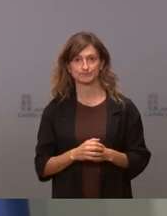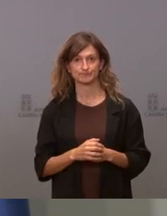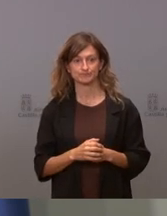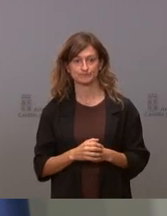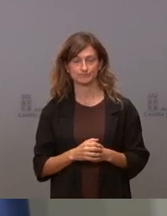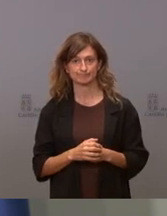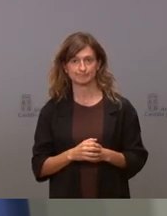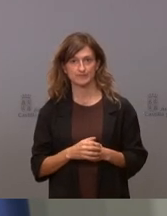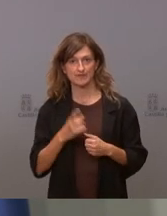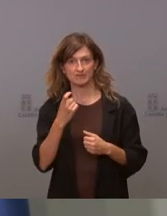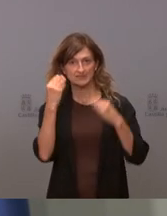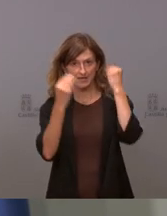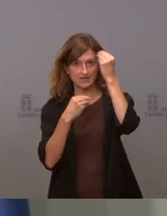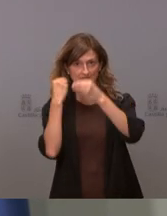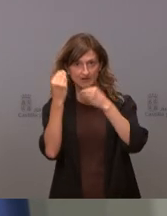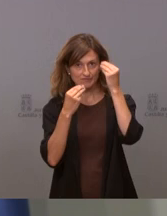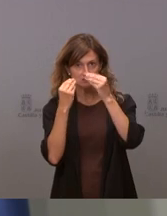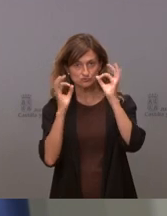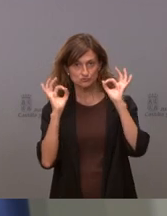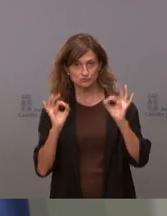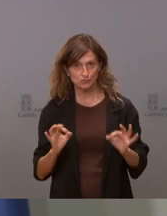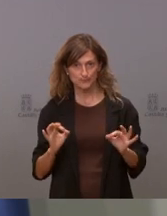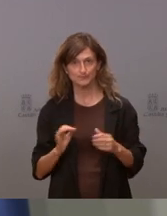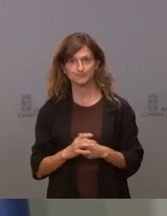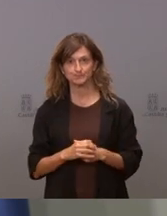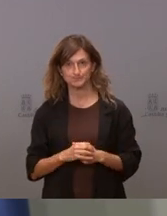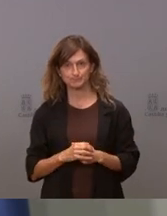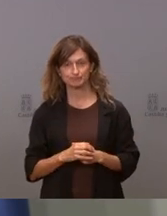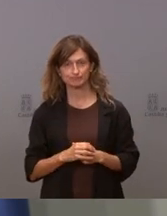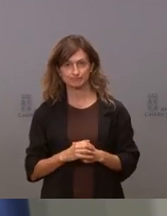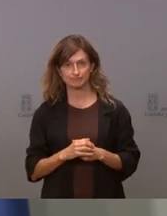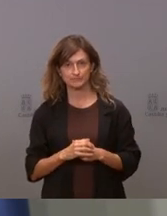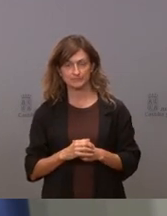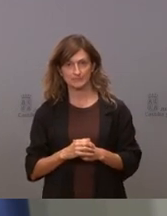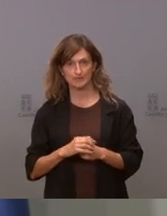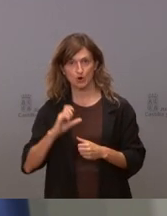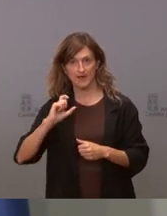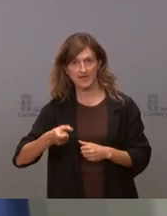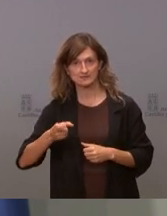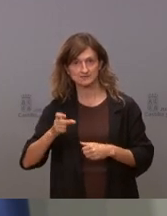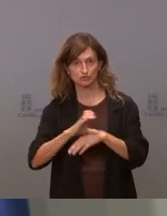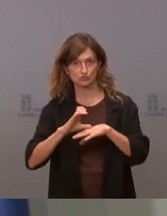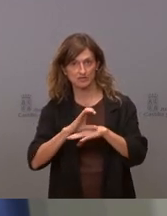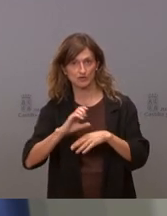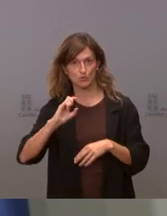una reflexión que quizás algún ex consejero o ex vicepresidente